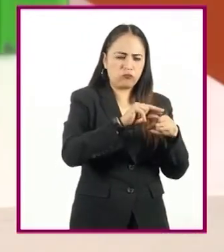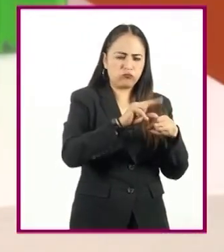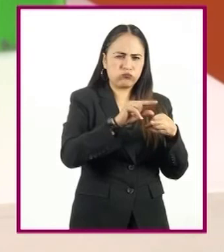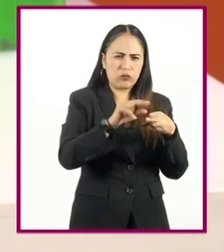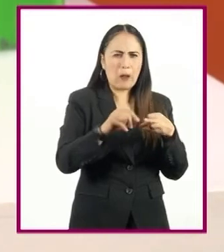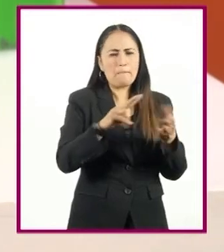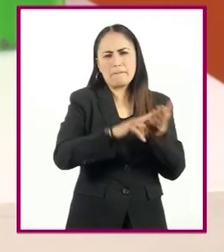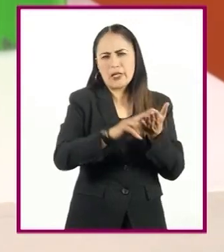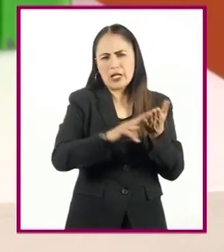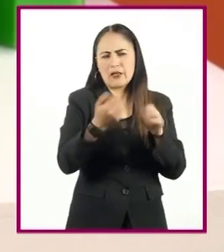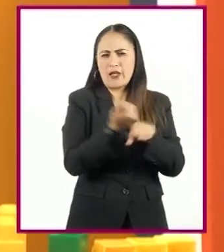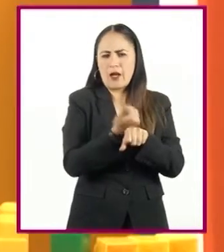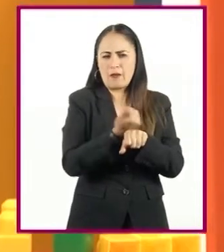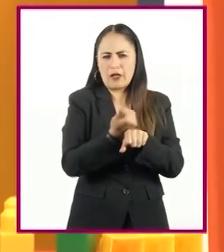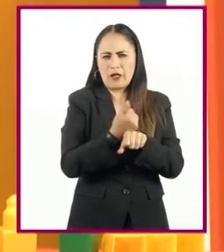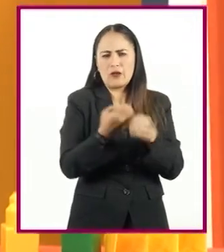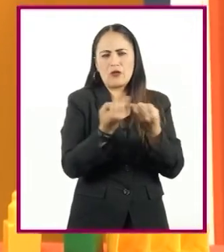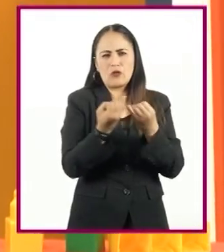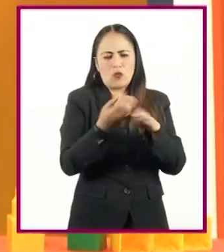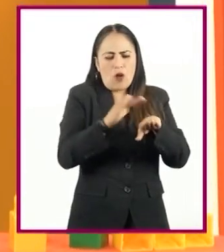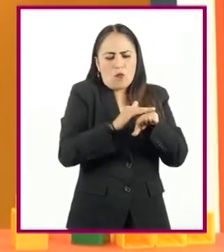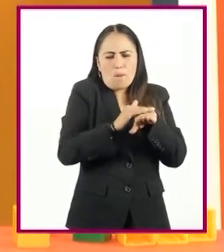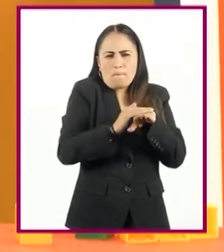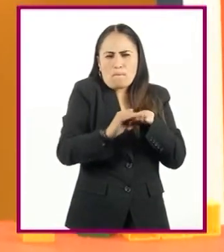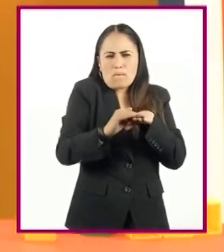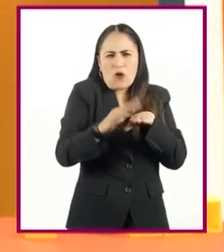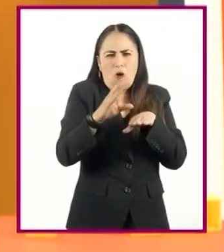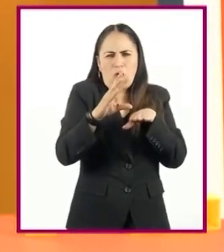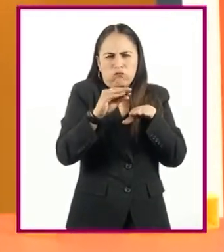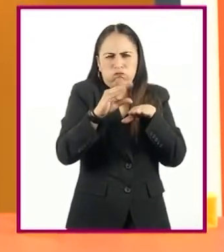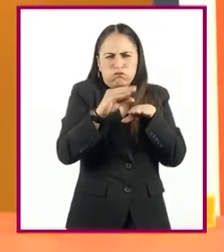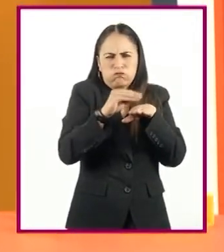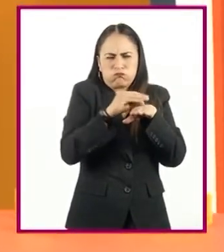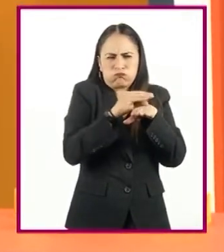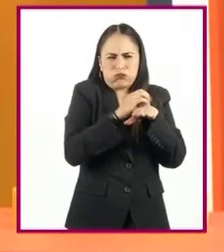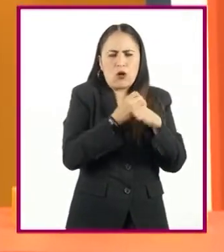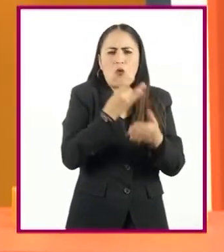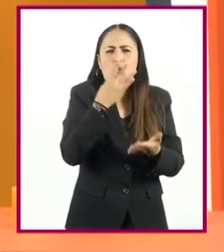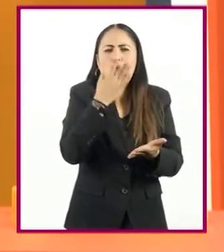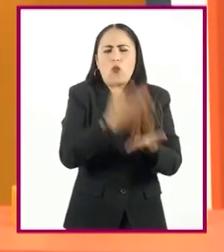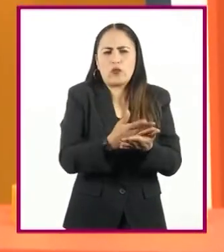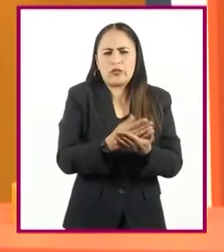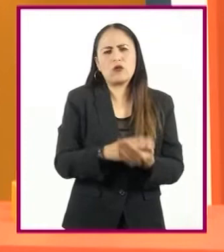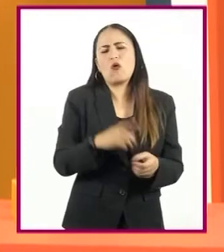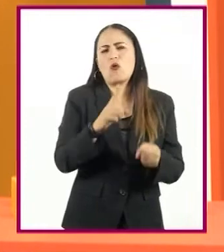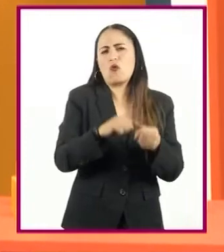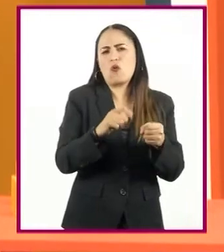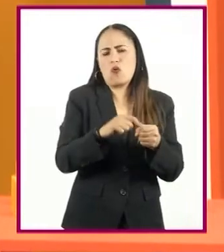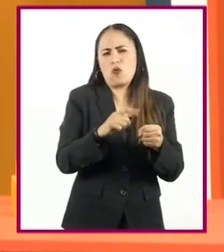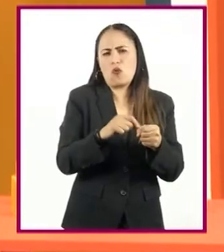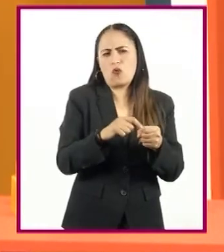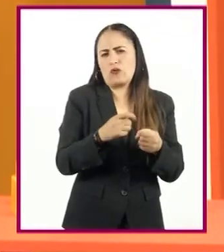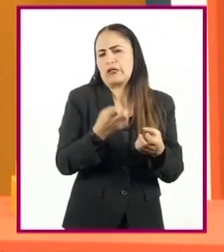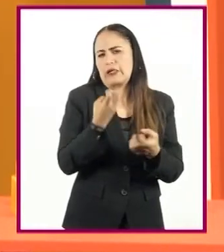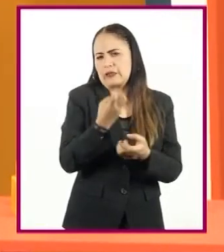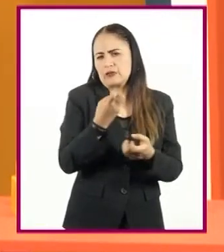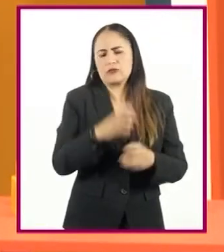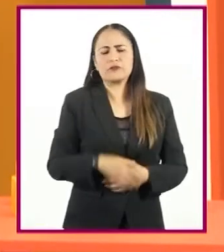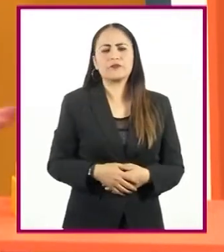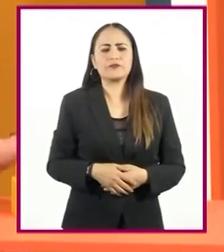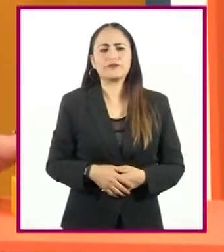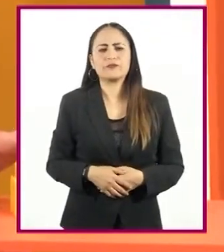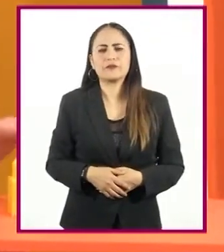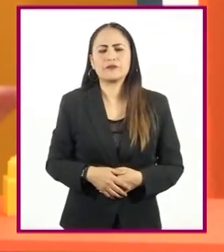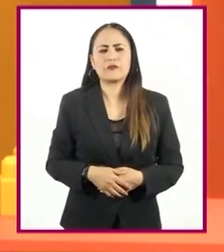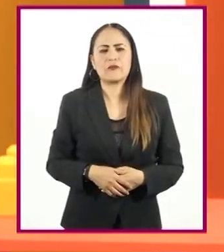como la rugosa y la lisa. Tomaremos solo la característica de color de los chícharos y con estos